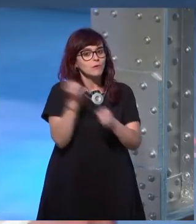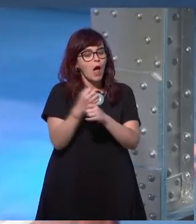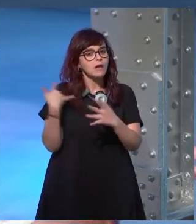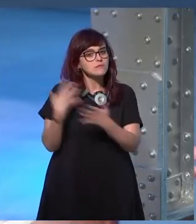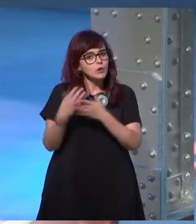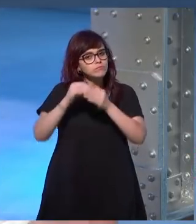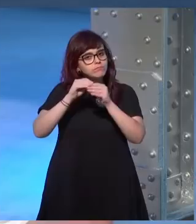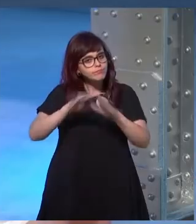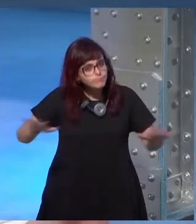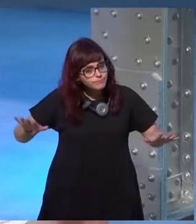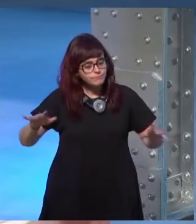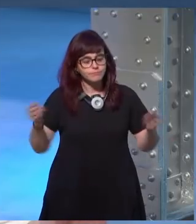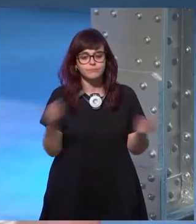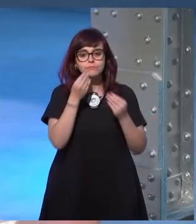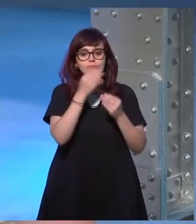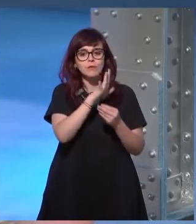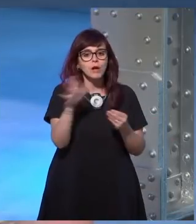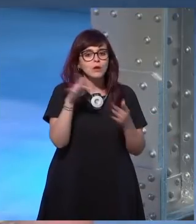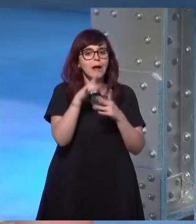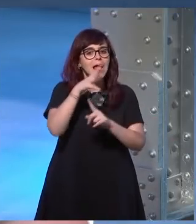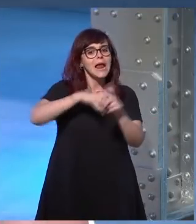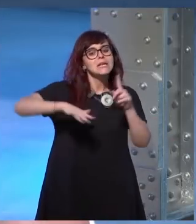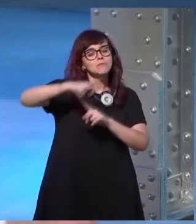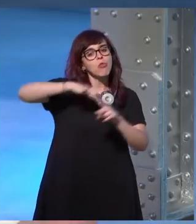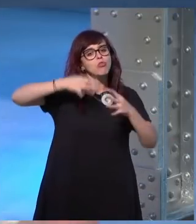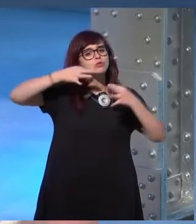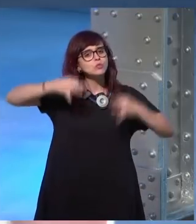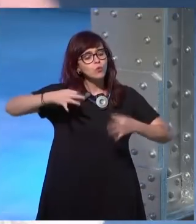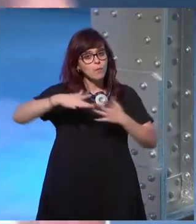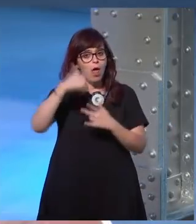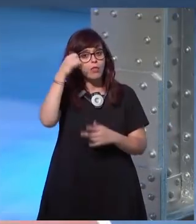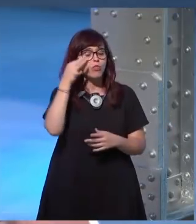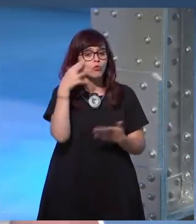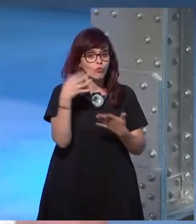a cabo es mucho mejor para que el espacio sea seguro para todas